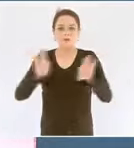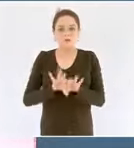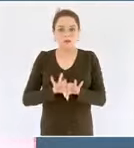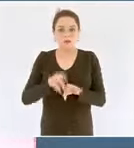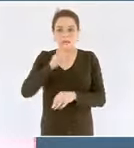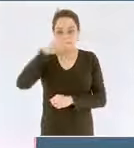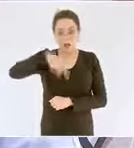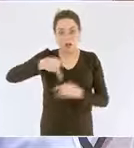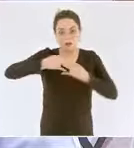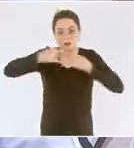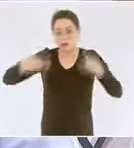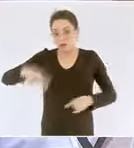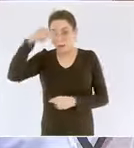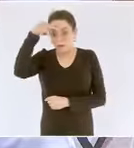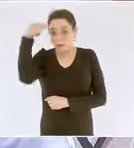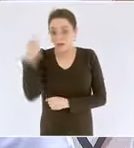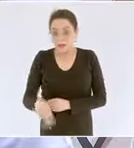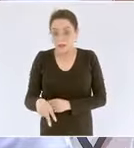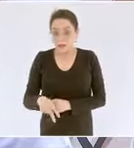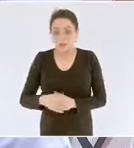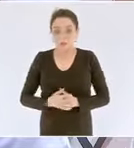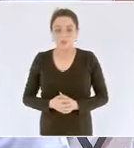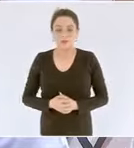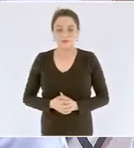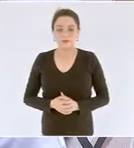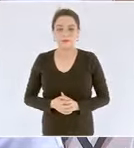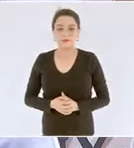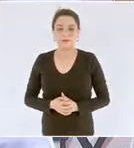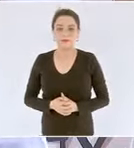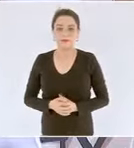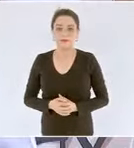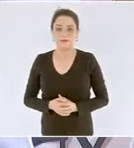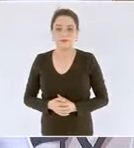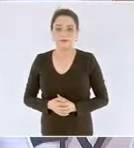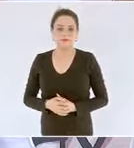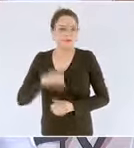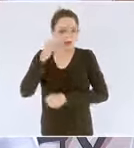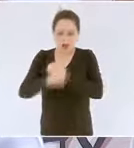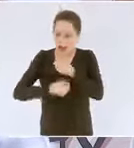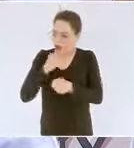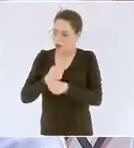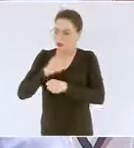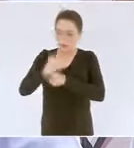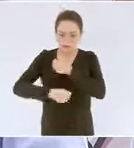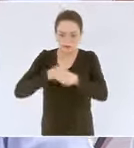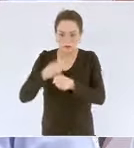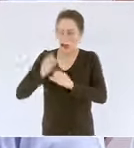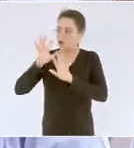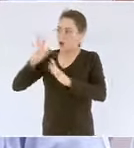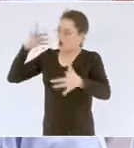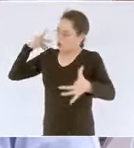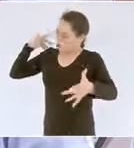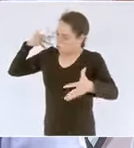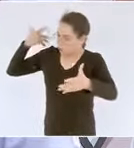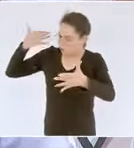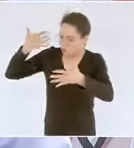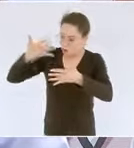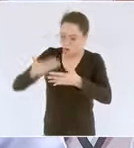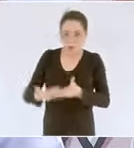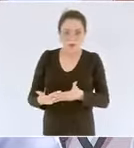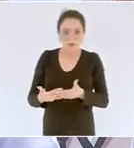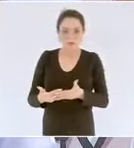y aún con el paso del tiempo esa decisión